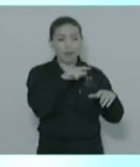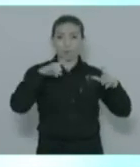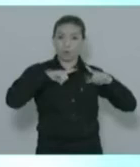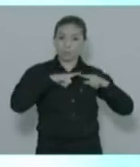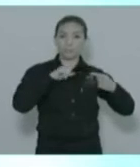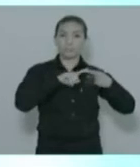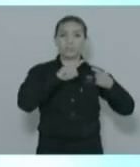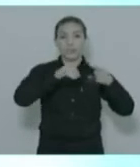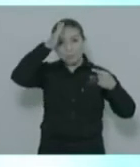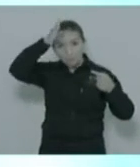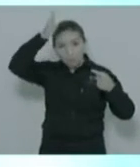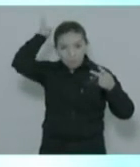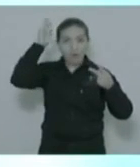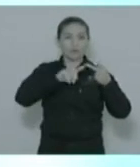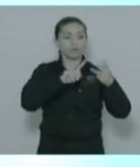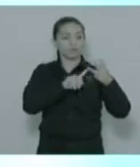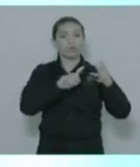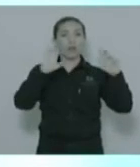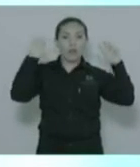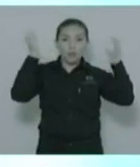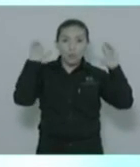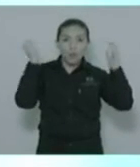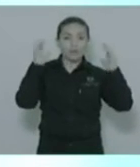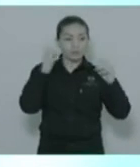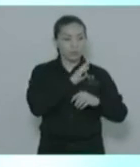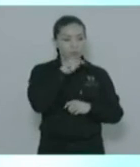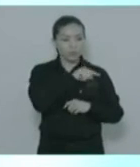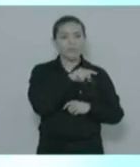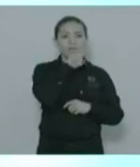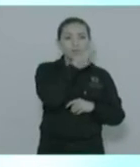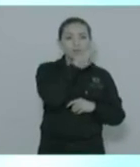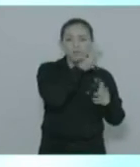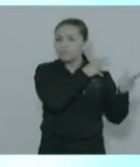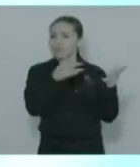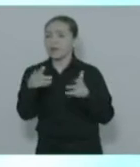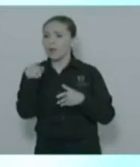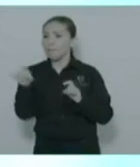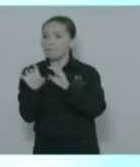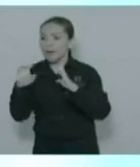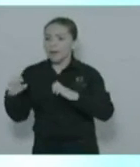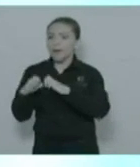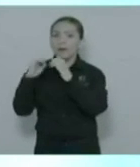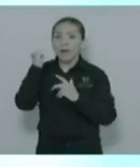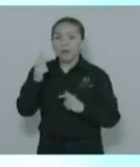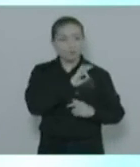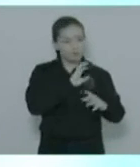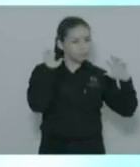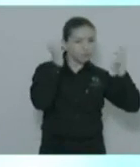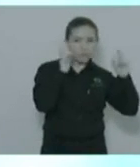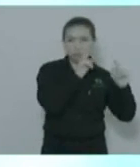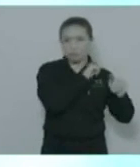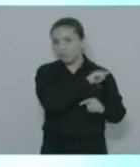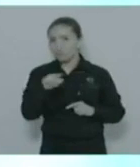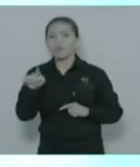bomberos y ambulancias estén cercanos a tu familia. Porque no hay garantía más importante que podamos brindar que la